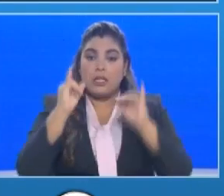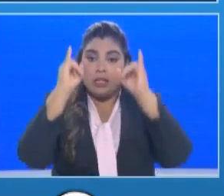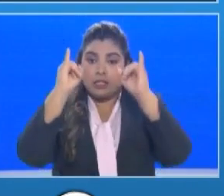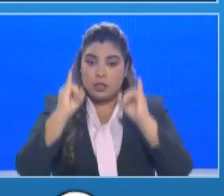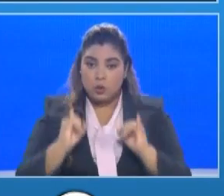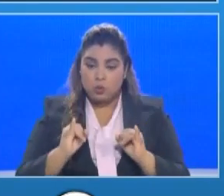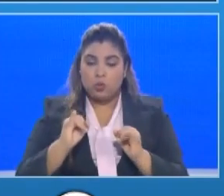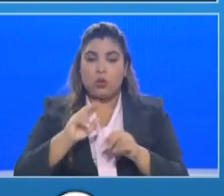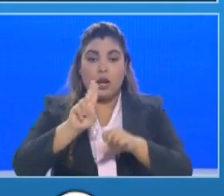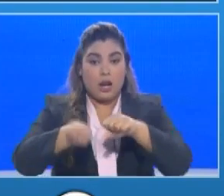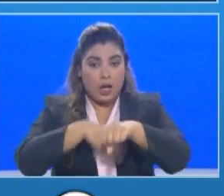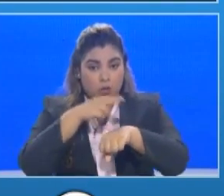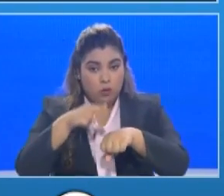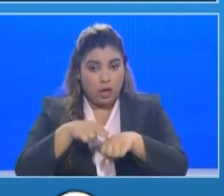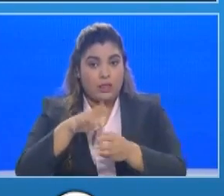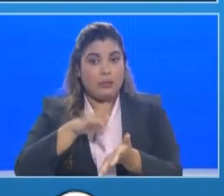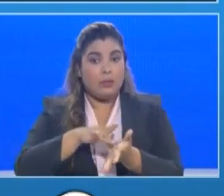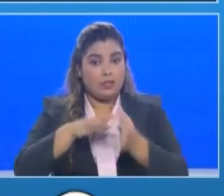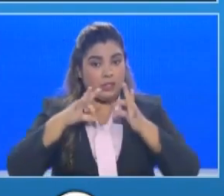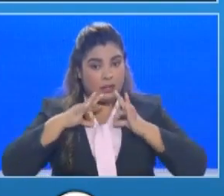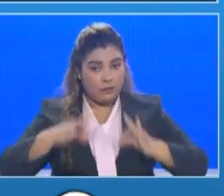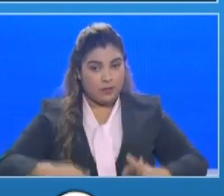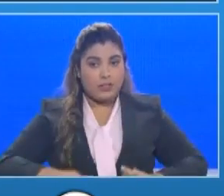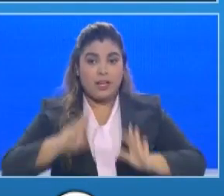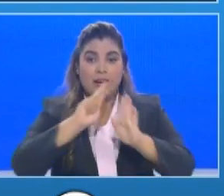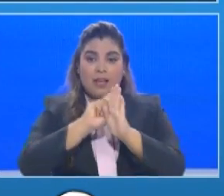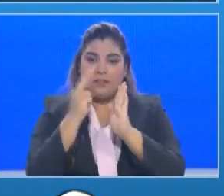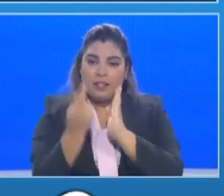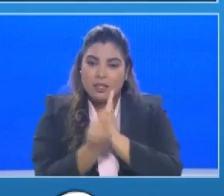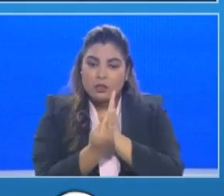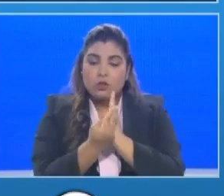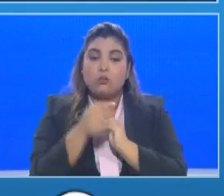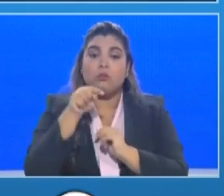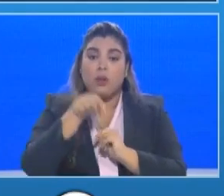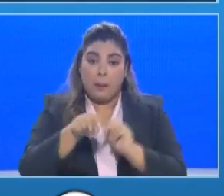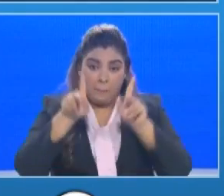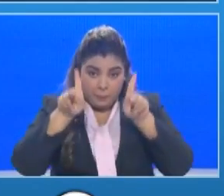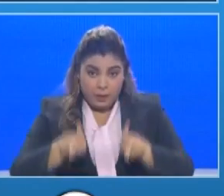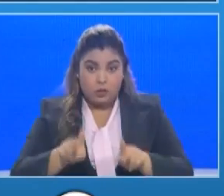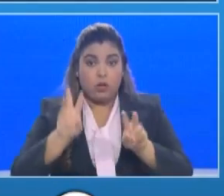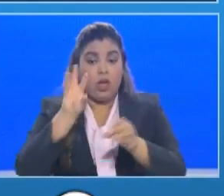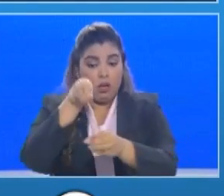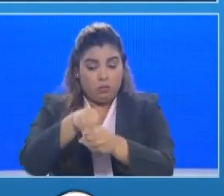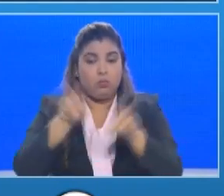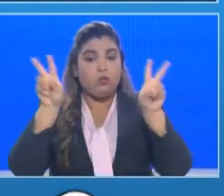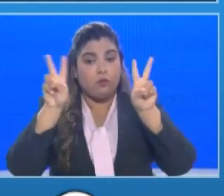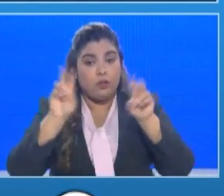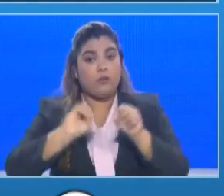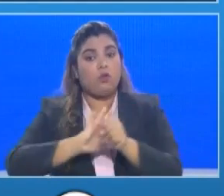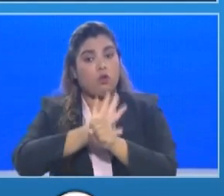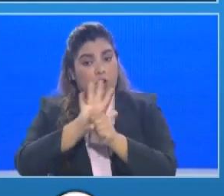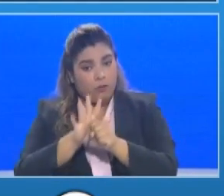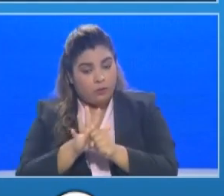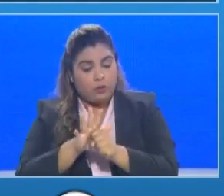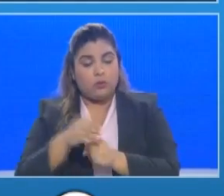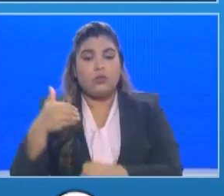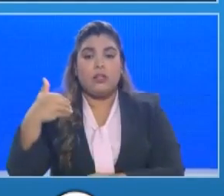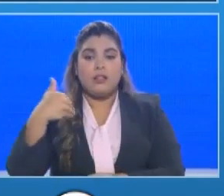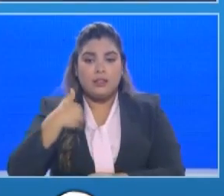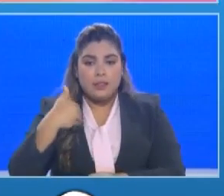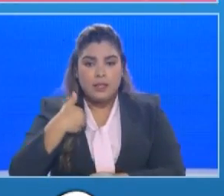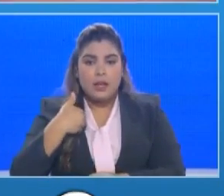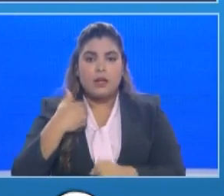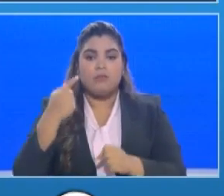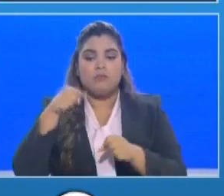Física en donde también se están atendiendo en este momento pacientes con COVID positivo y que tiene capacidad instalada para